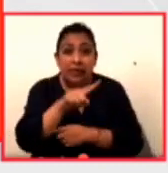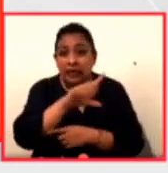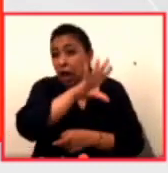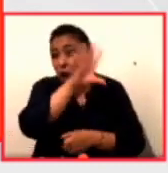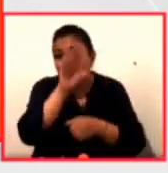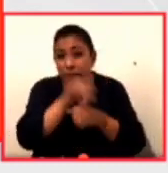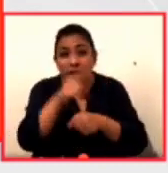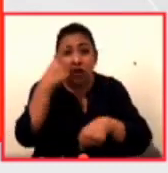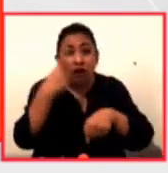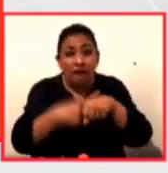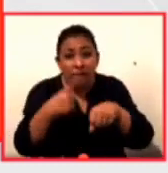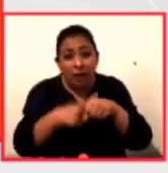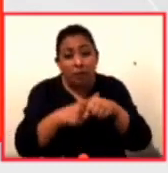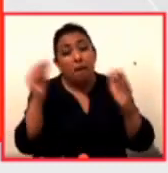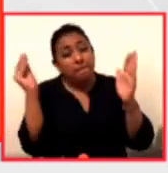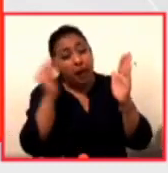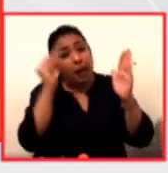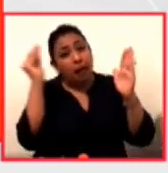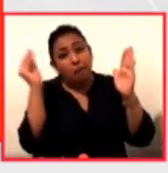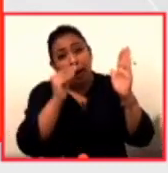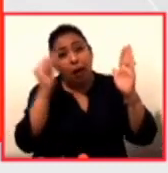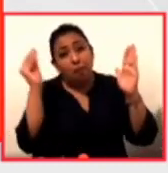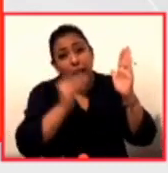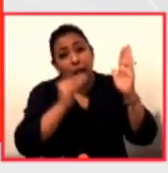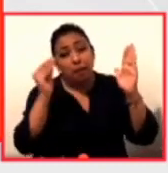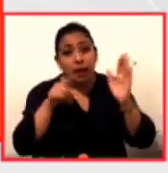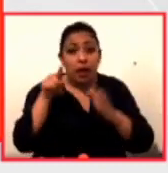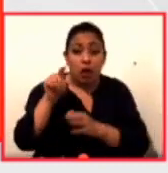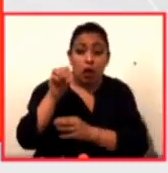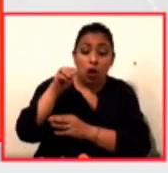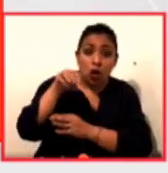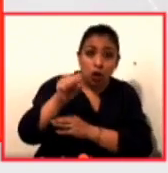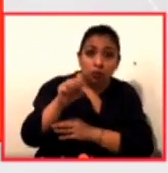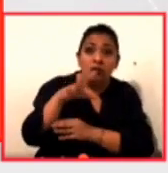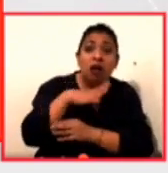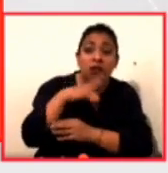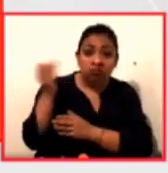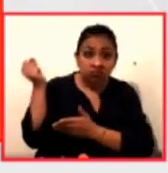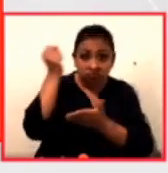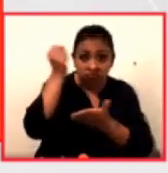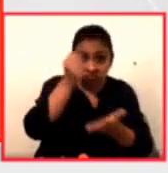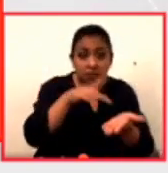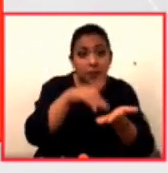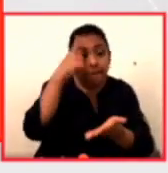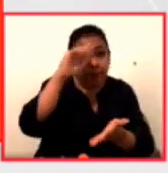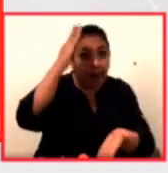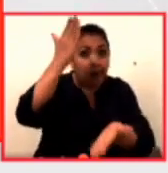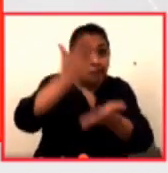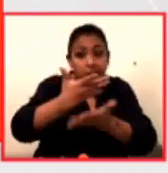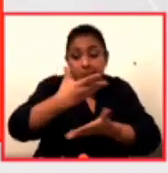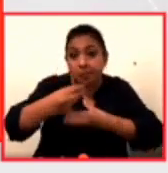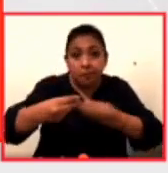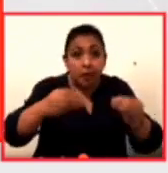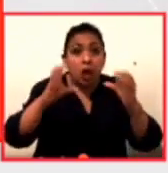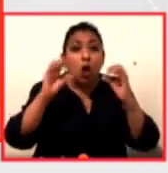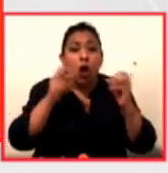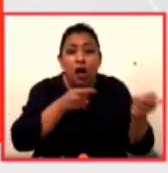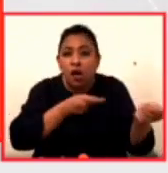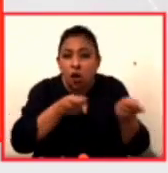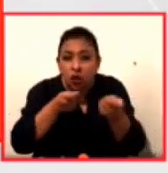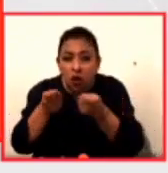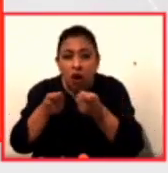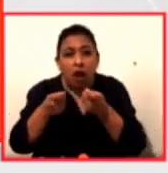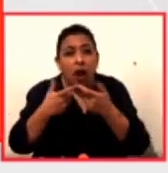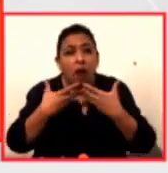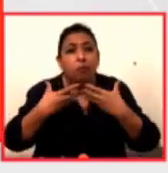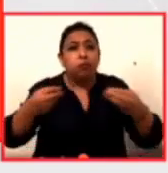enfermedades existentes en las que la OMS hace grandes inversiones para contener brotes o tratar de contener su impacto